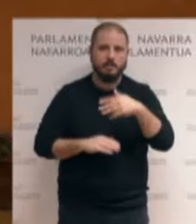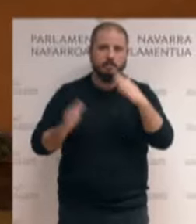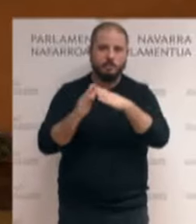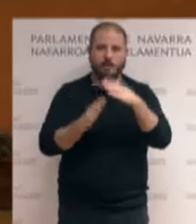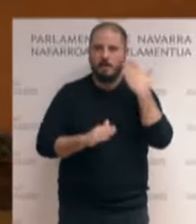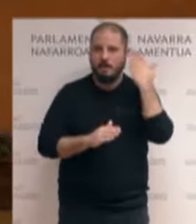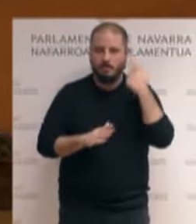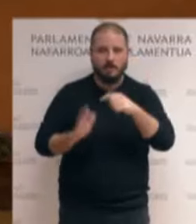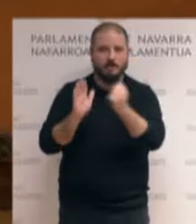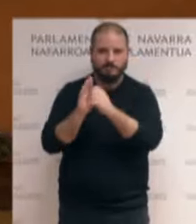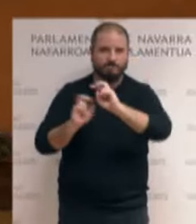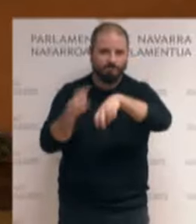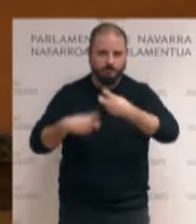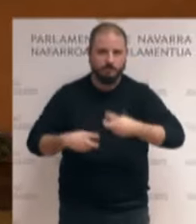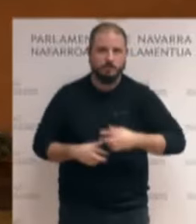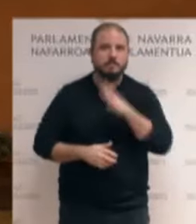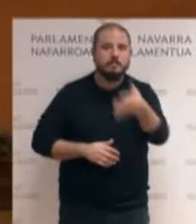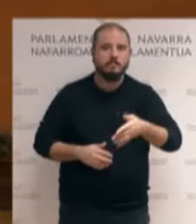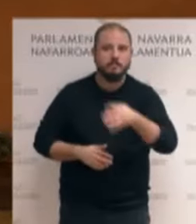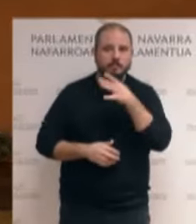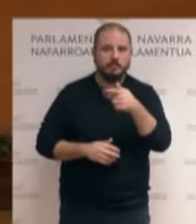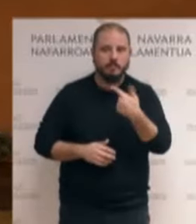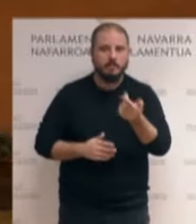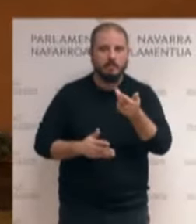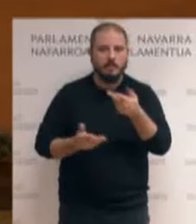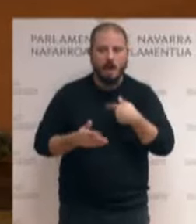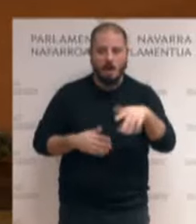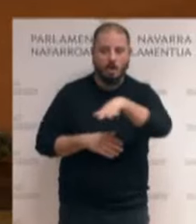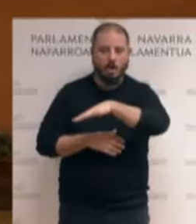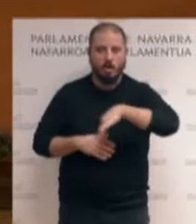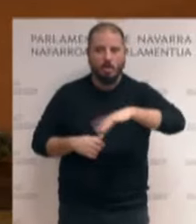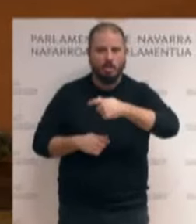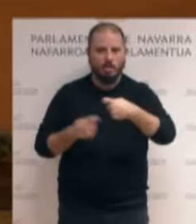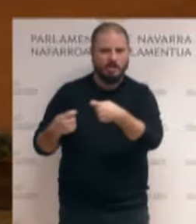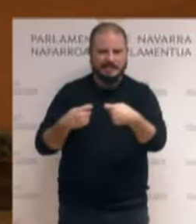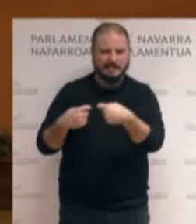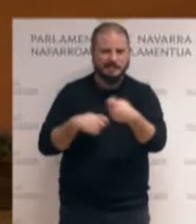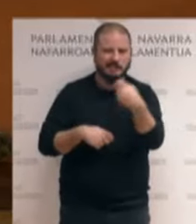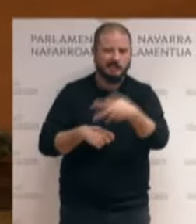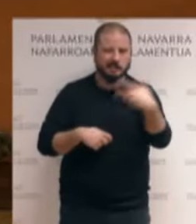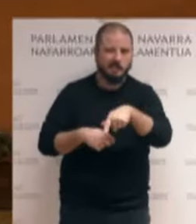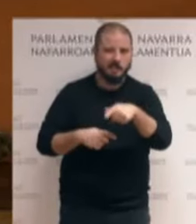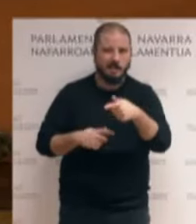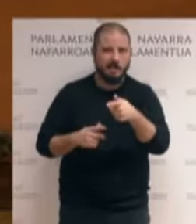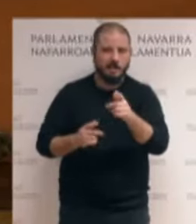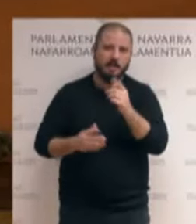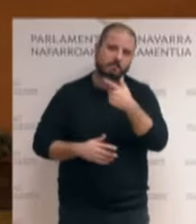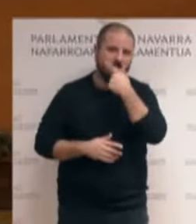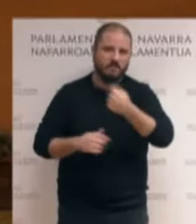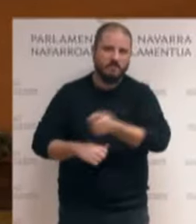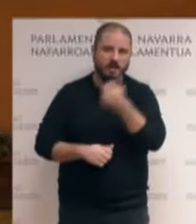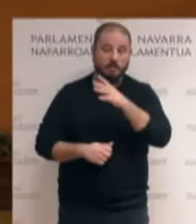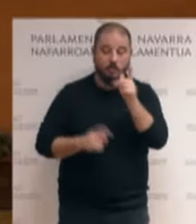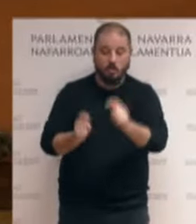¿Por qué? Para facilitar la declaración de zonas tensionadas. ¿Por qué? Porque esa declaración es